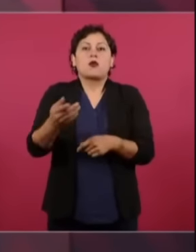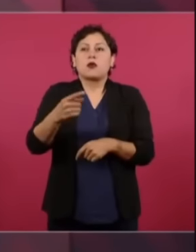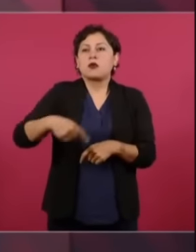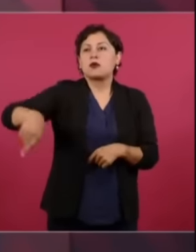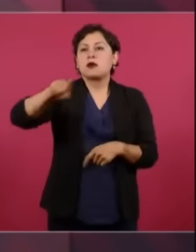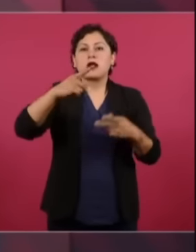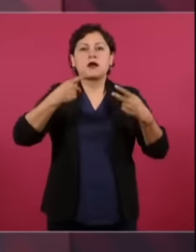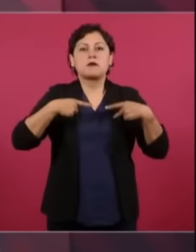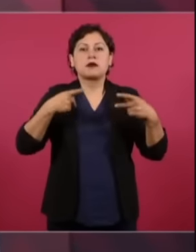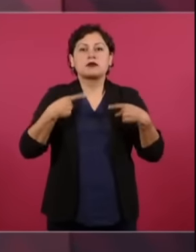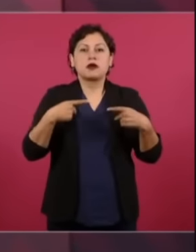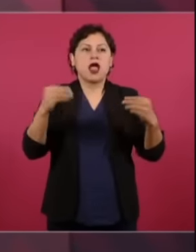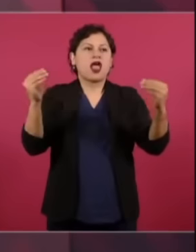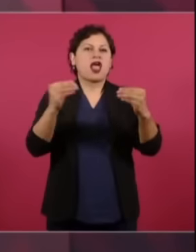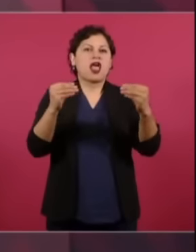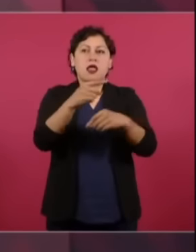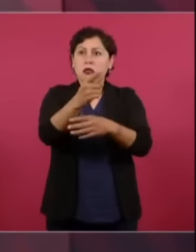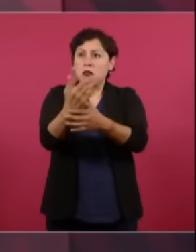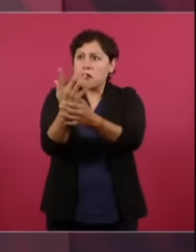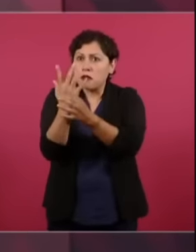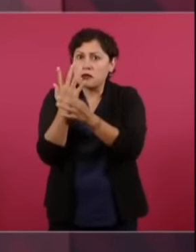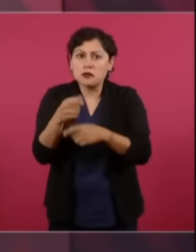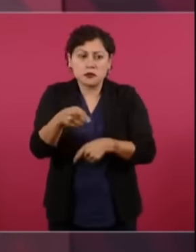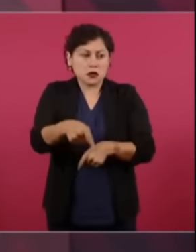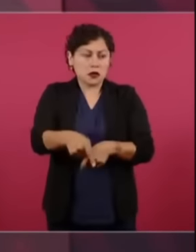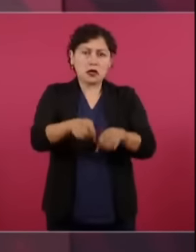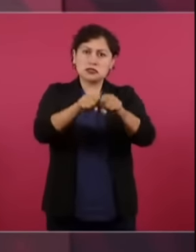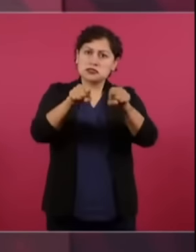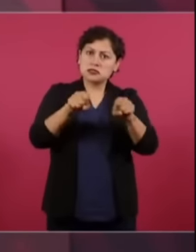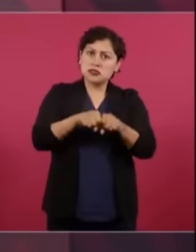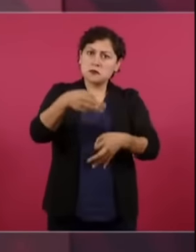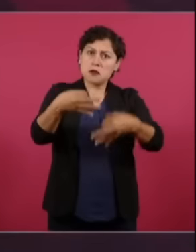Judicial, y no es cierto. Aquí lo hemos visto.